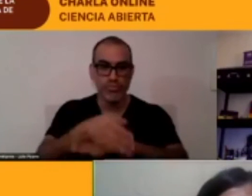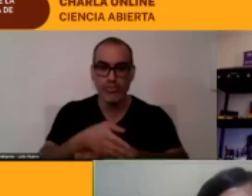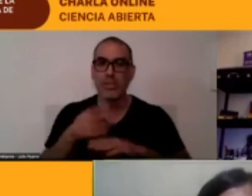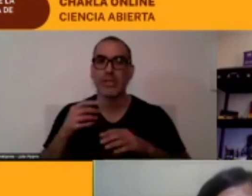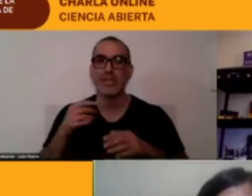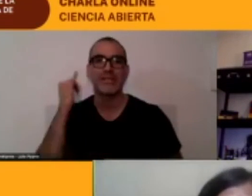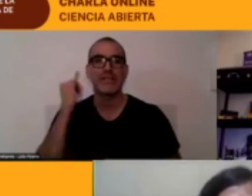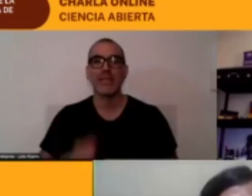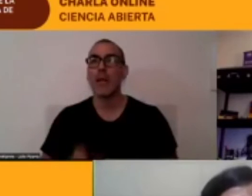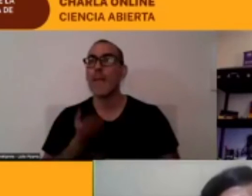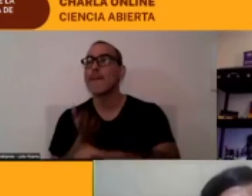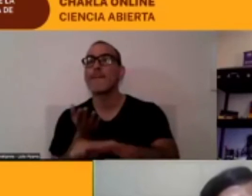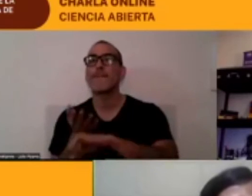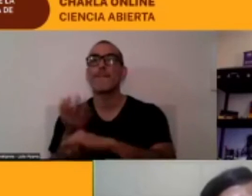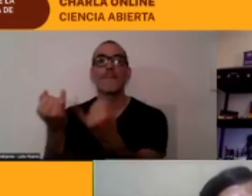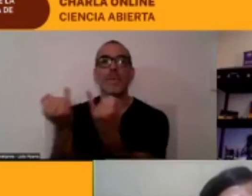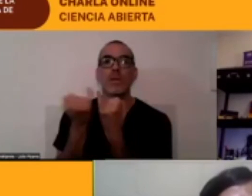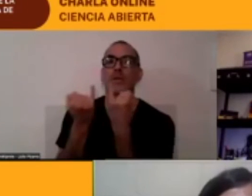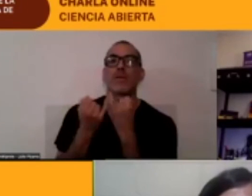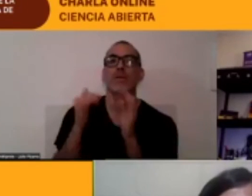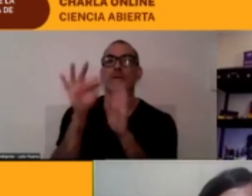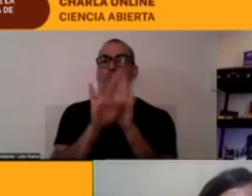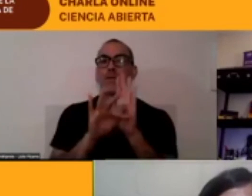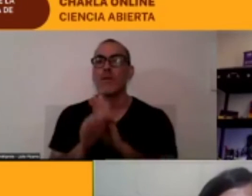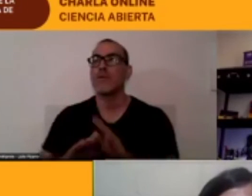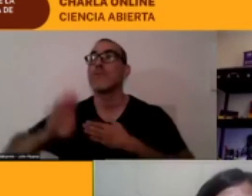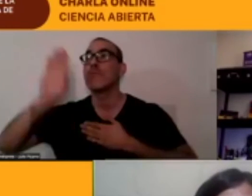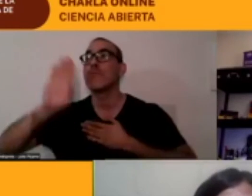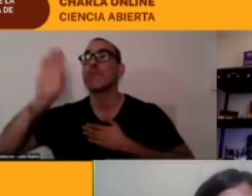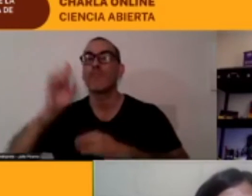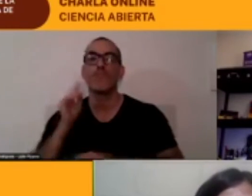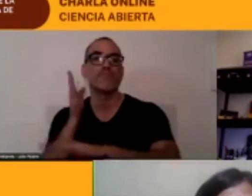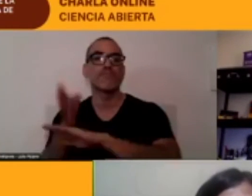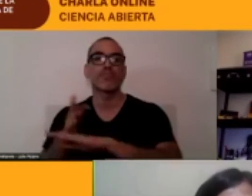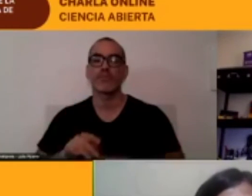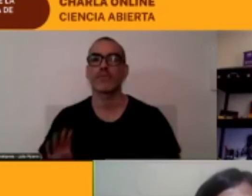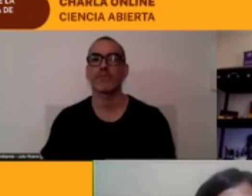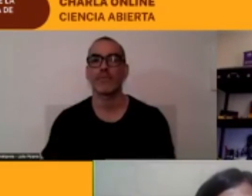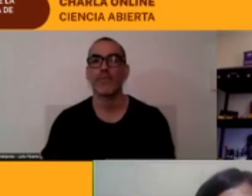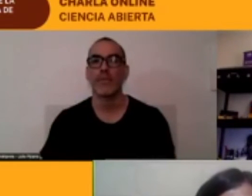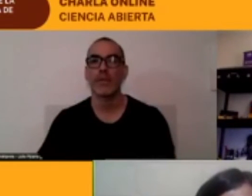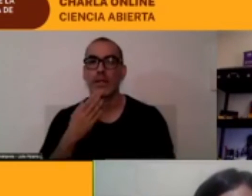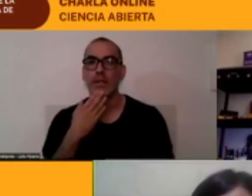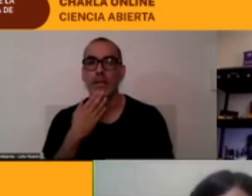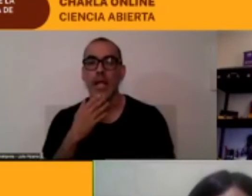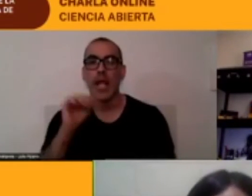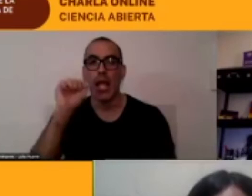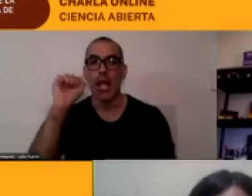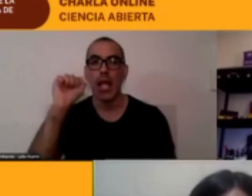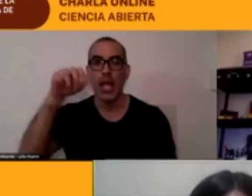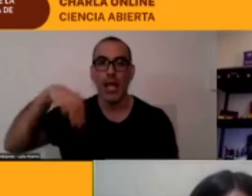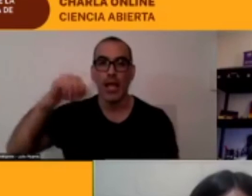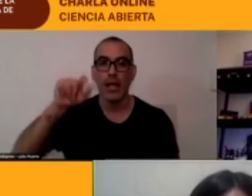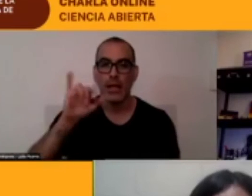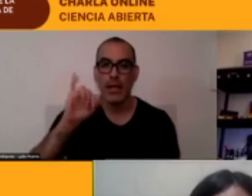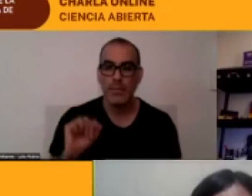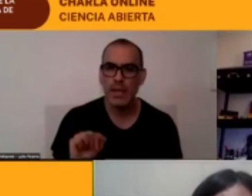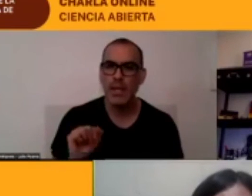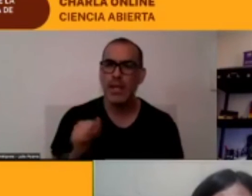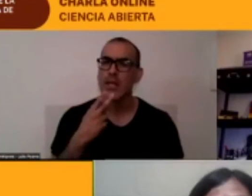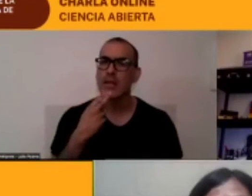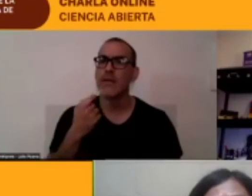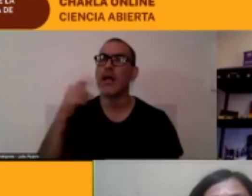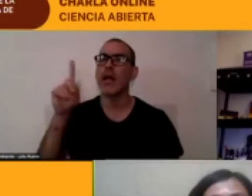Facebook ellos están pidiendo participar tenemos a Amalia que vive en Suecia que también es atacameña urbana